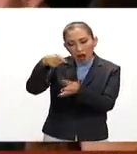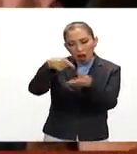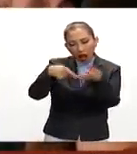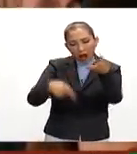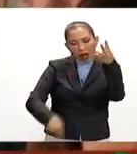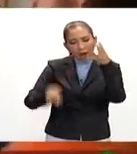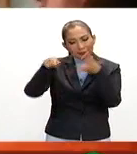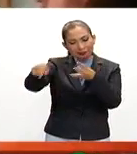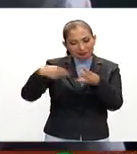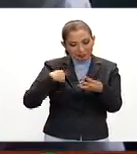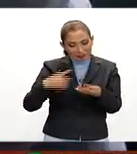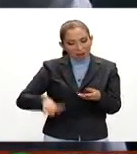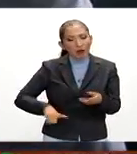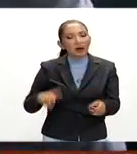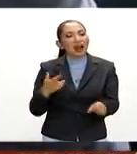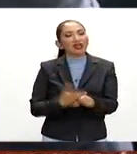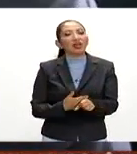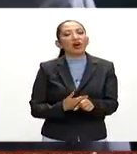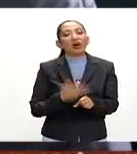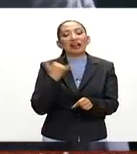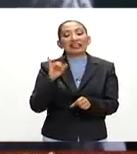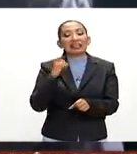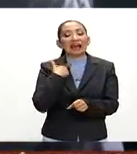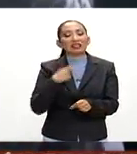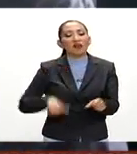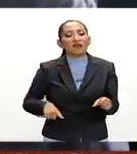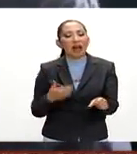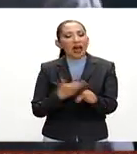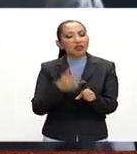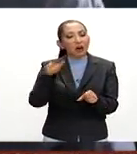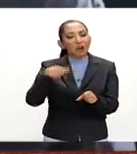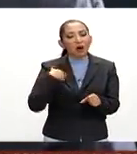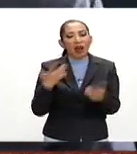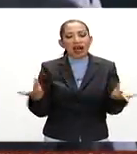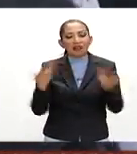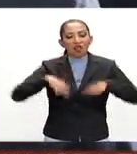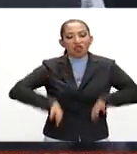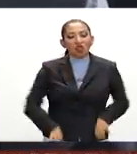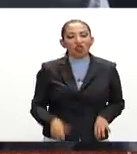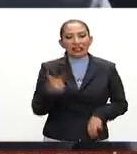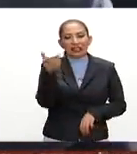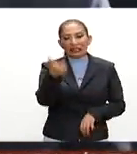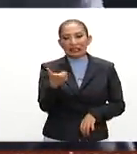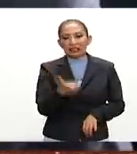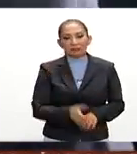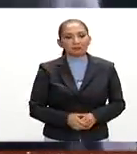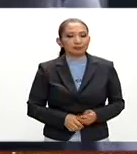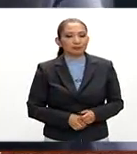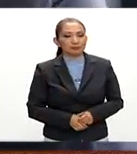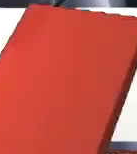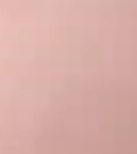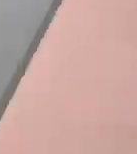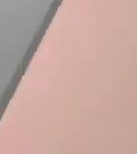los gobernadores y exgobernadores por cometer actos de corrupción.